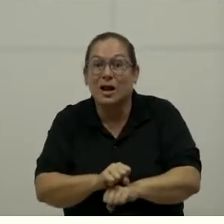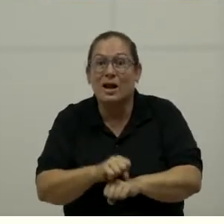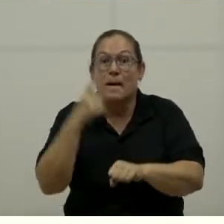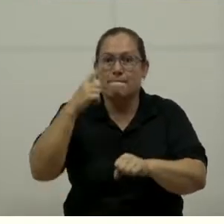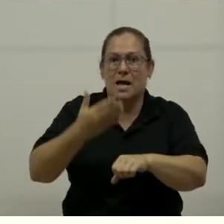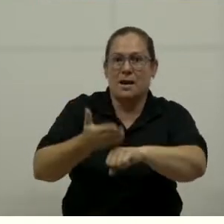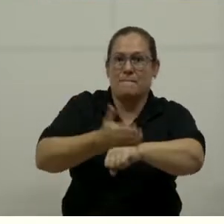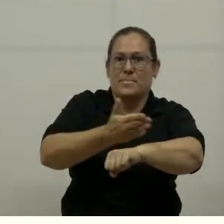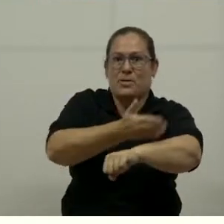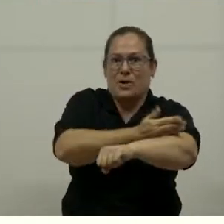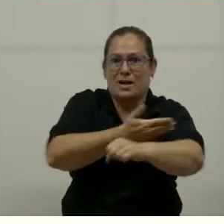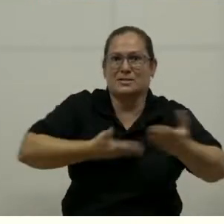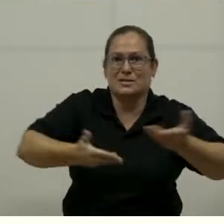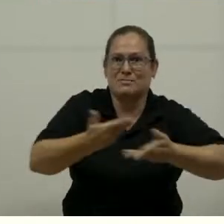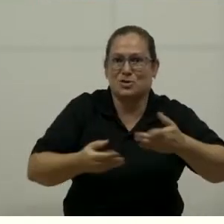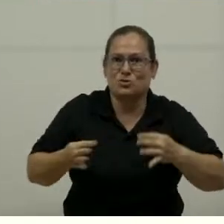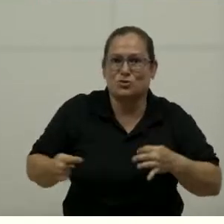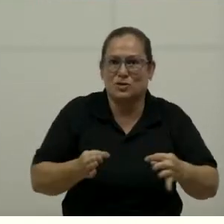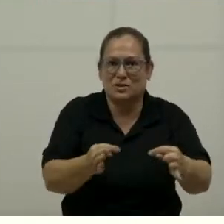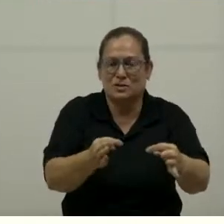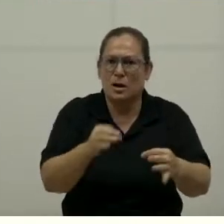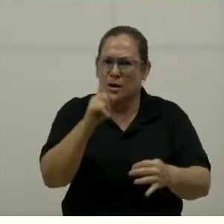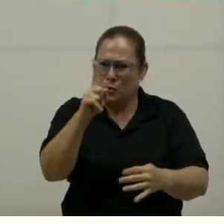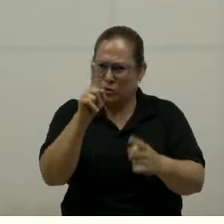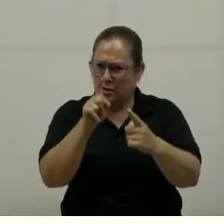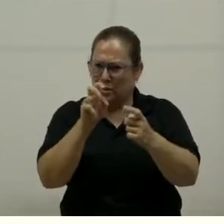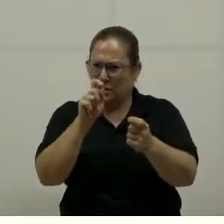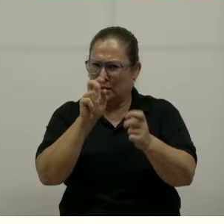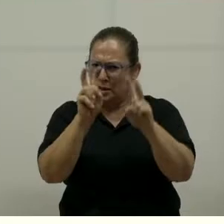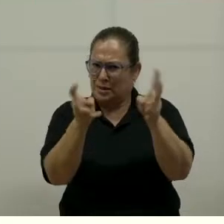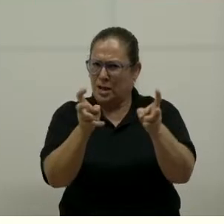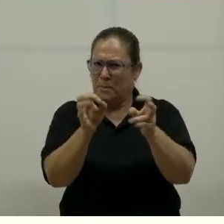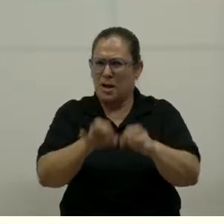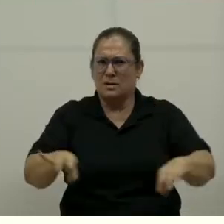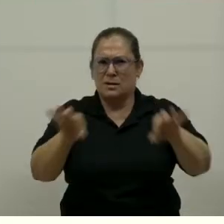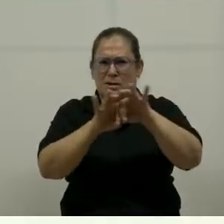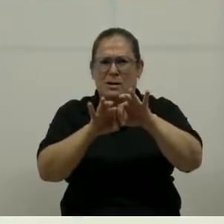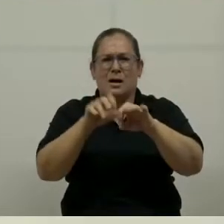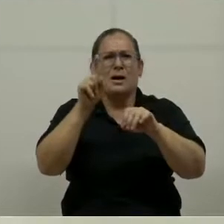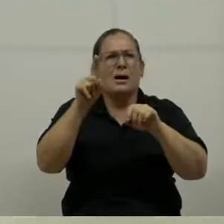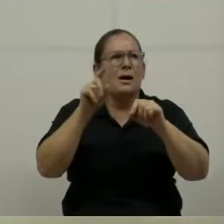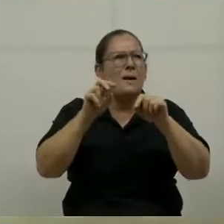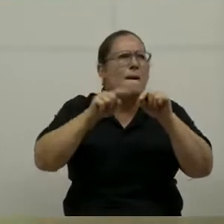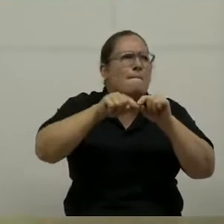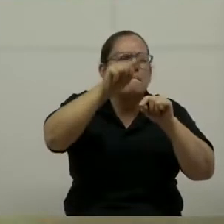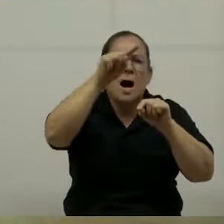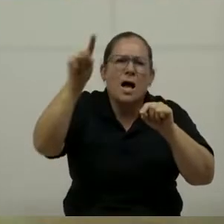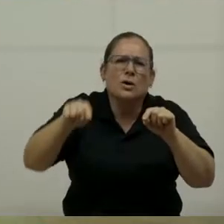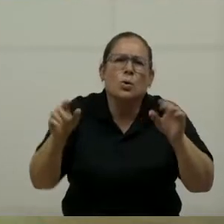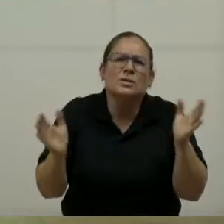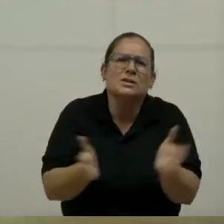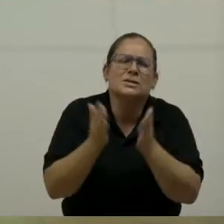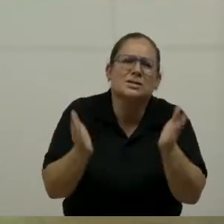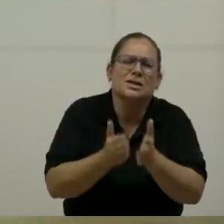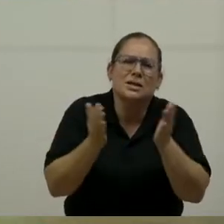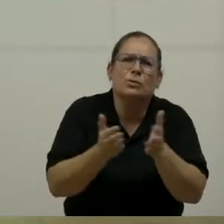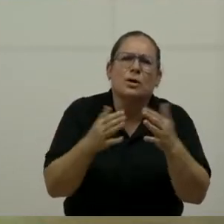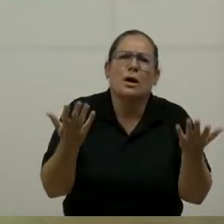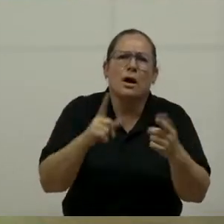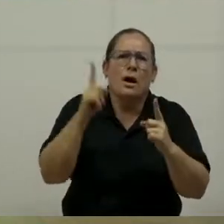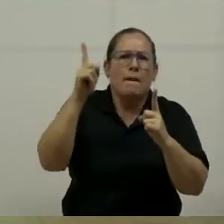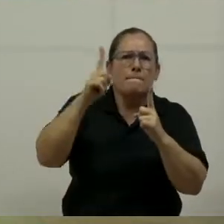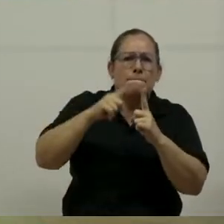turísticos. Y un tema muy importante. El marco regulatorio de incentivos que tiene la industria turística es de